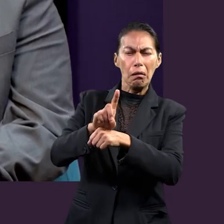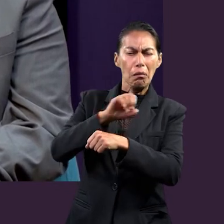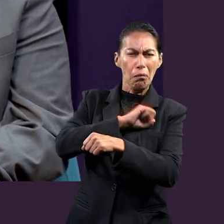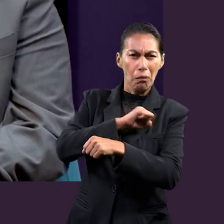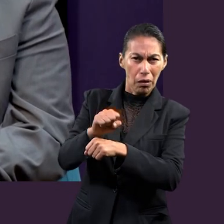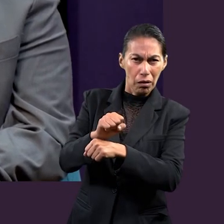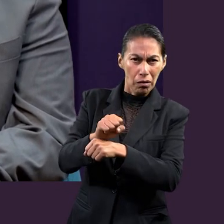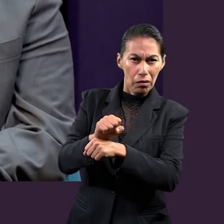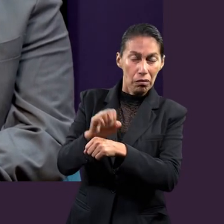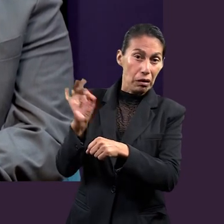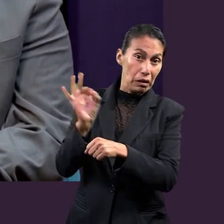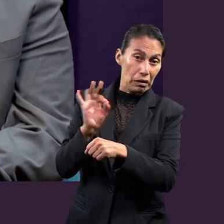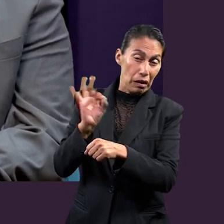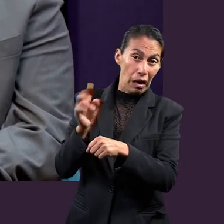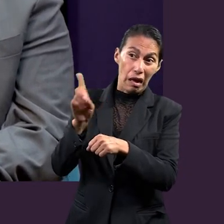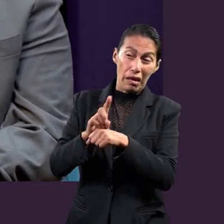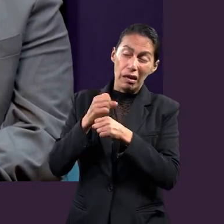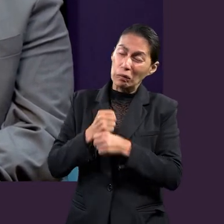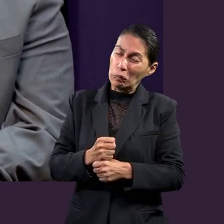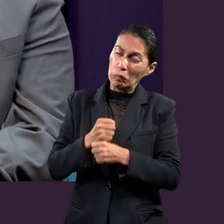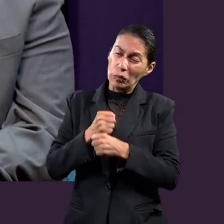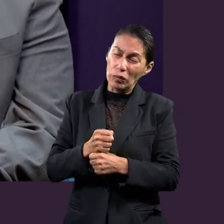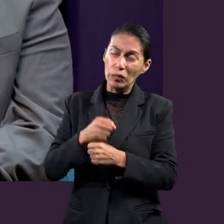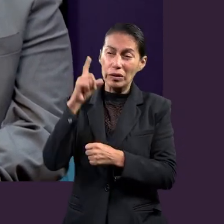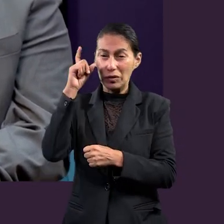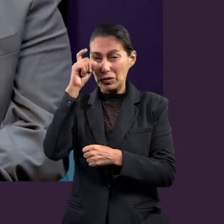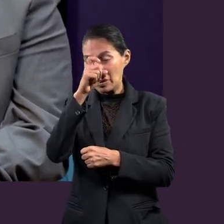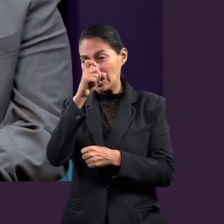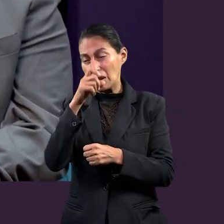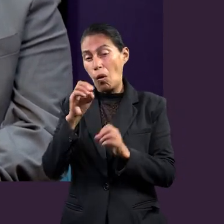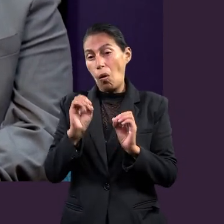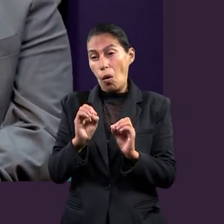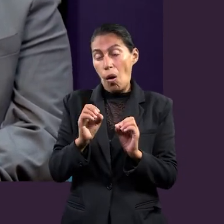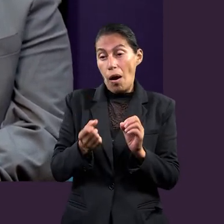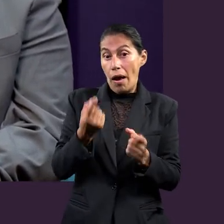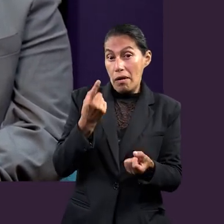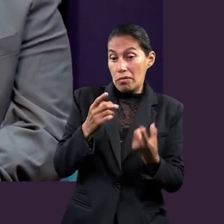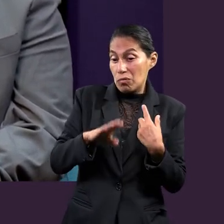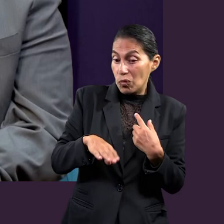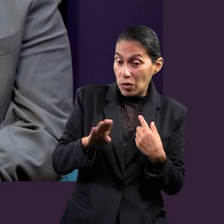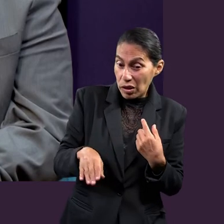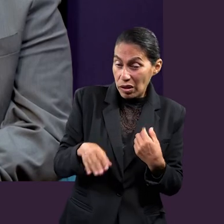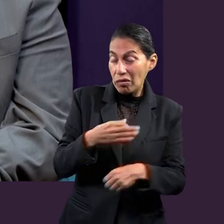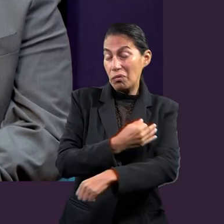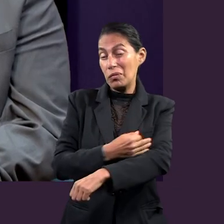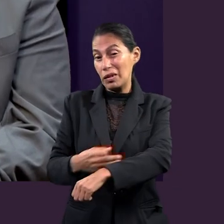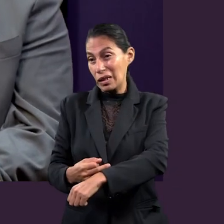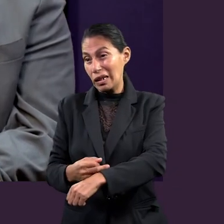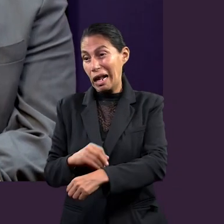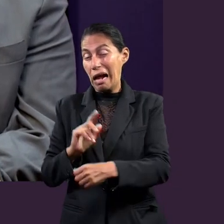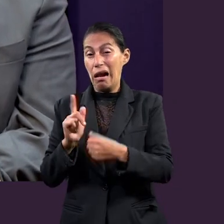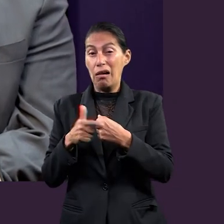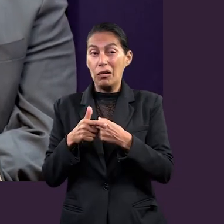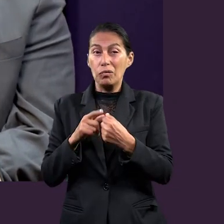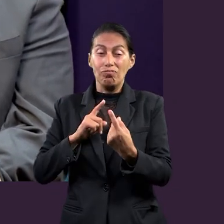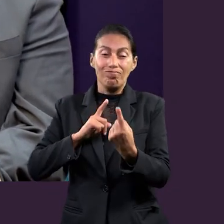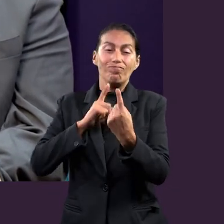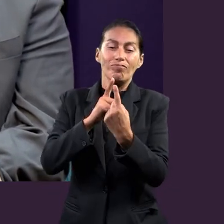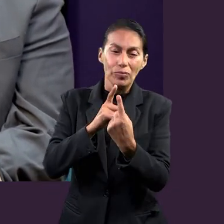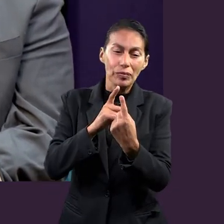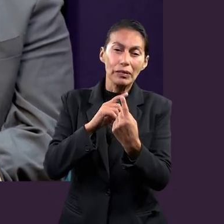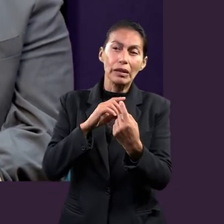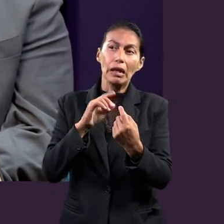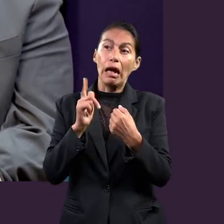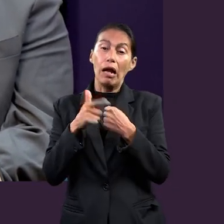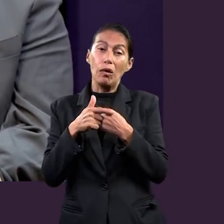momento, todos los días. Y el día malo puede ser un día de crisis, puede ser un momento en el que perdamos un familiar, o una